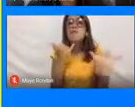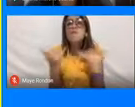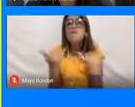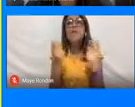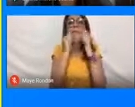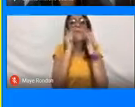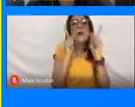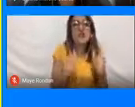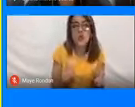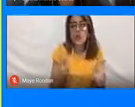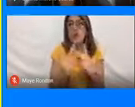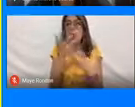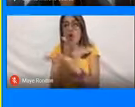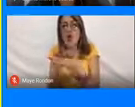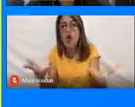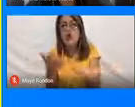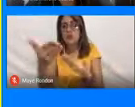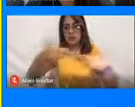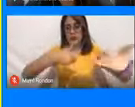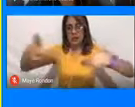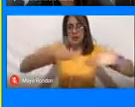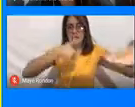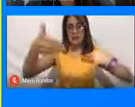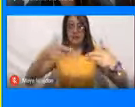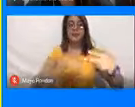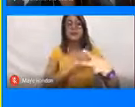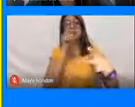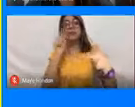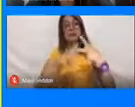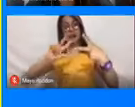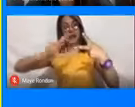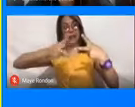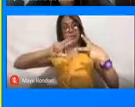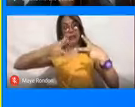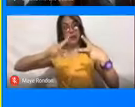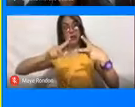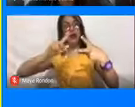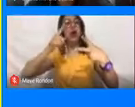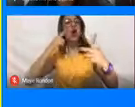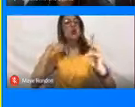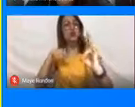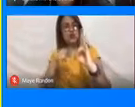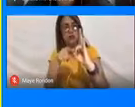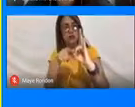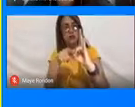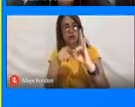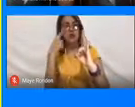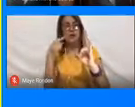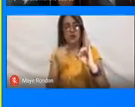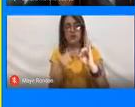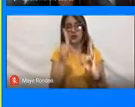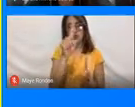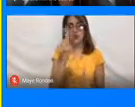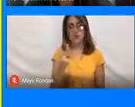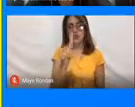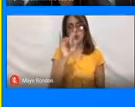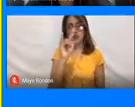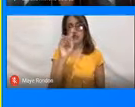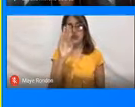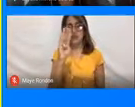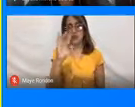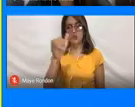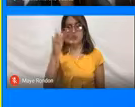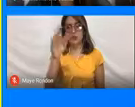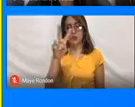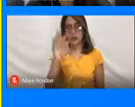personas, los bienes, los servicios. Y hablamos de un eje subjetivo, de un enfoque subjetivo, donde hablamos de